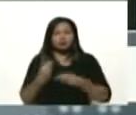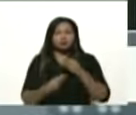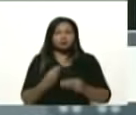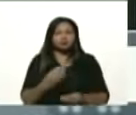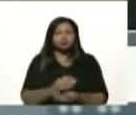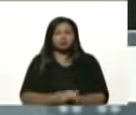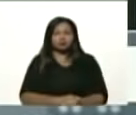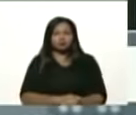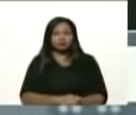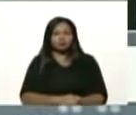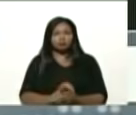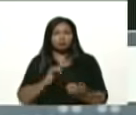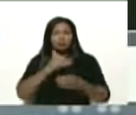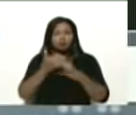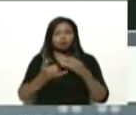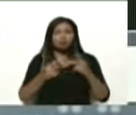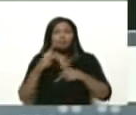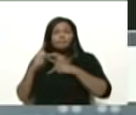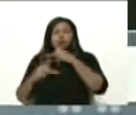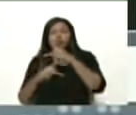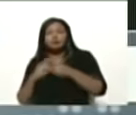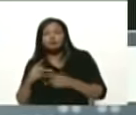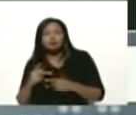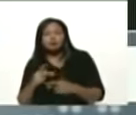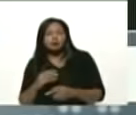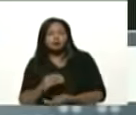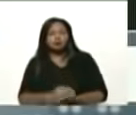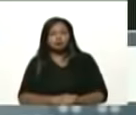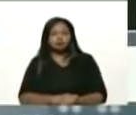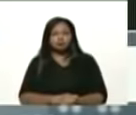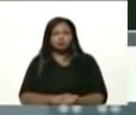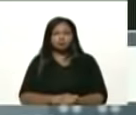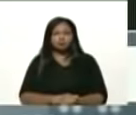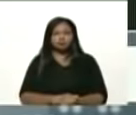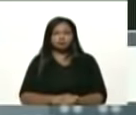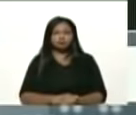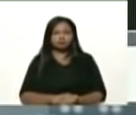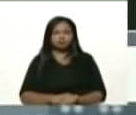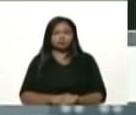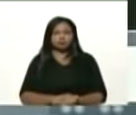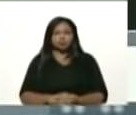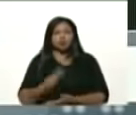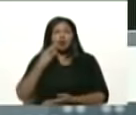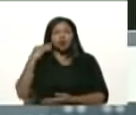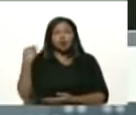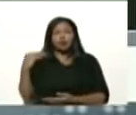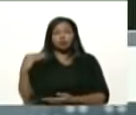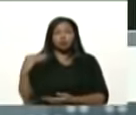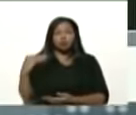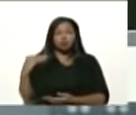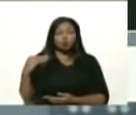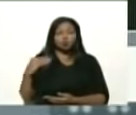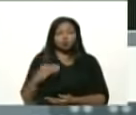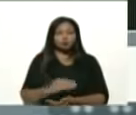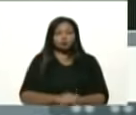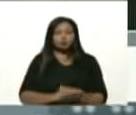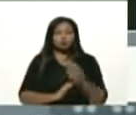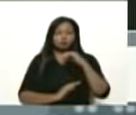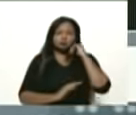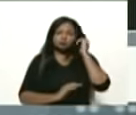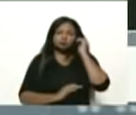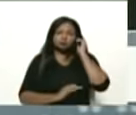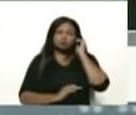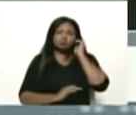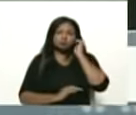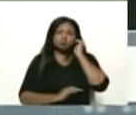los proyectos políticos, las doctrinas políticas, la juventud tiene que estar